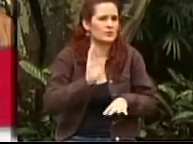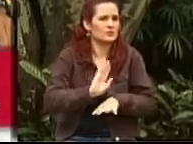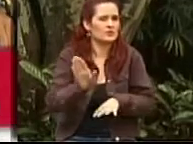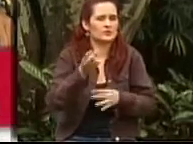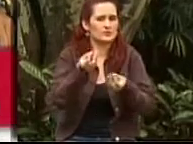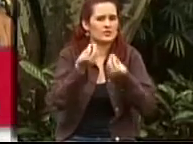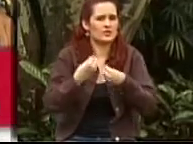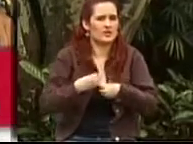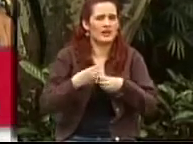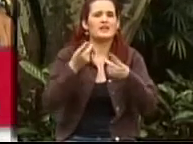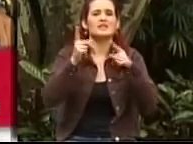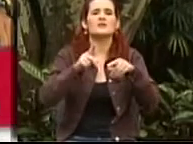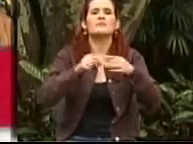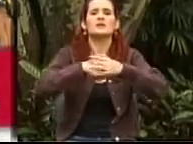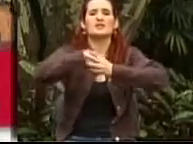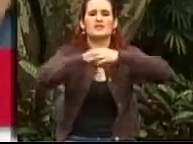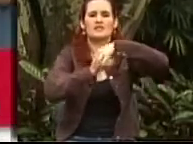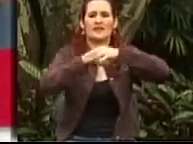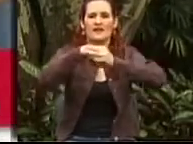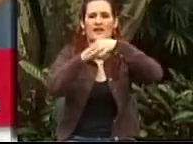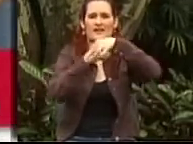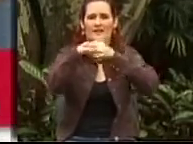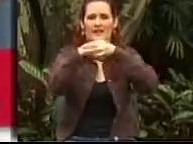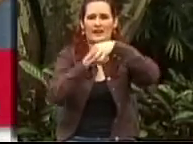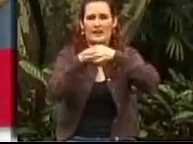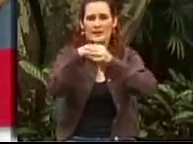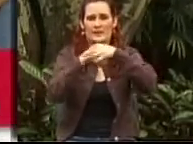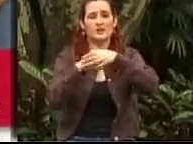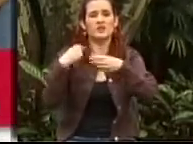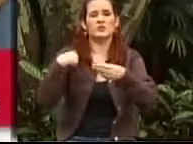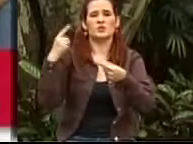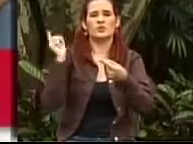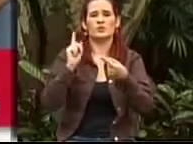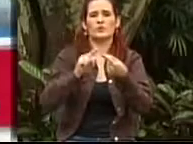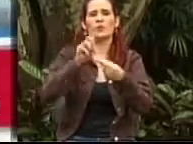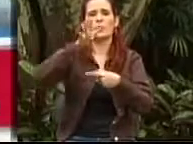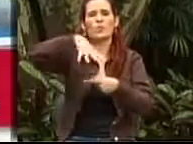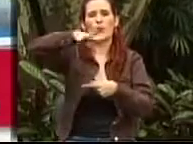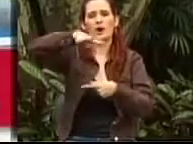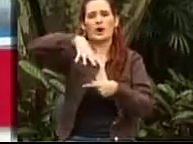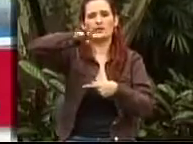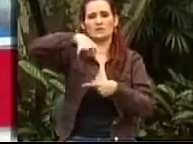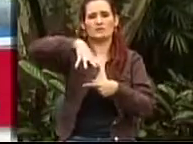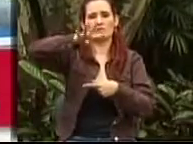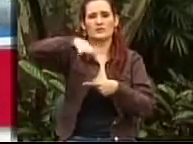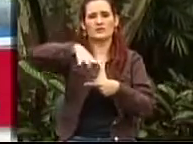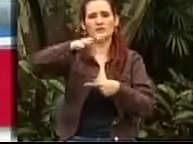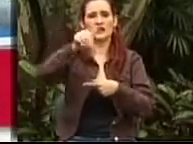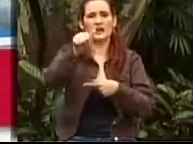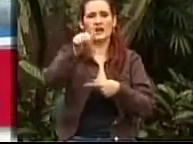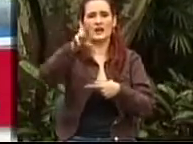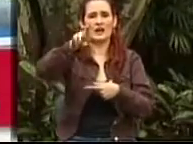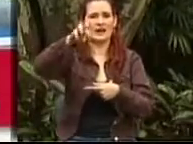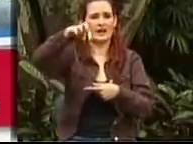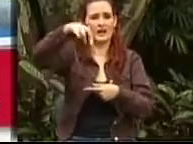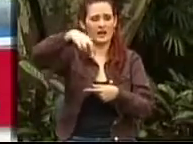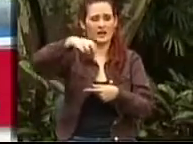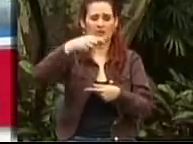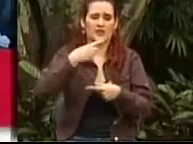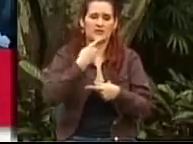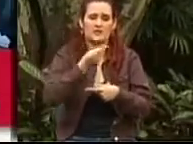fisioterapias. Yo llevo ya cuatro meses con el problema y la ERP ya me quiere sacar